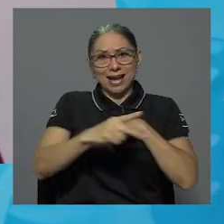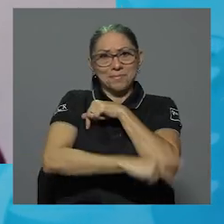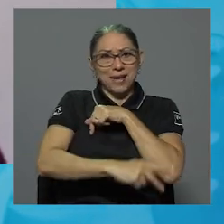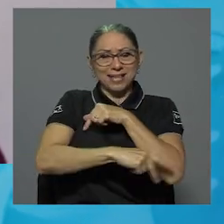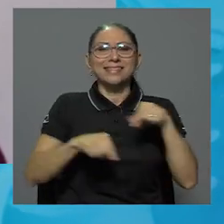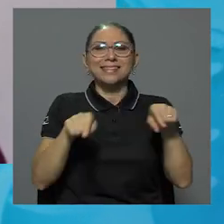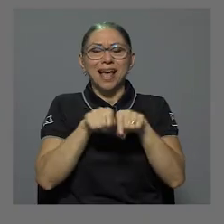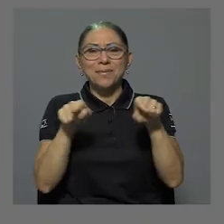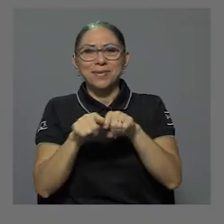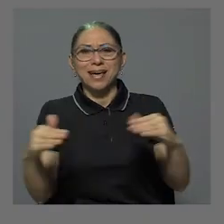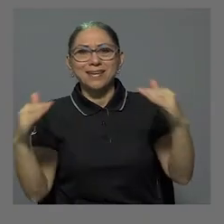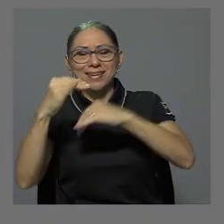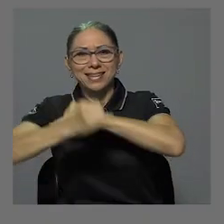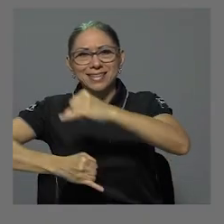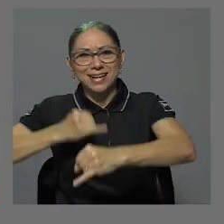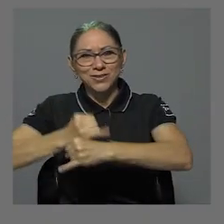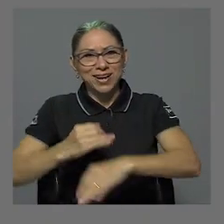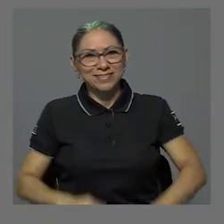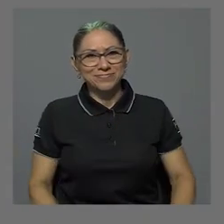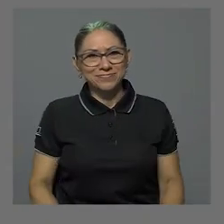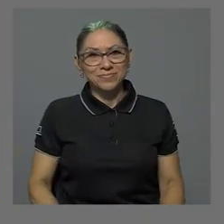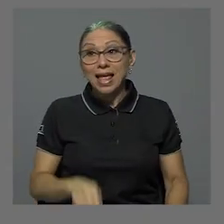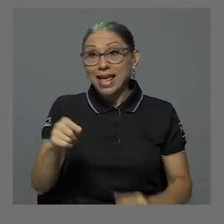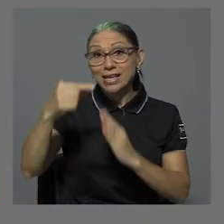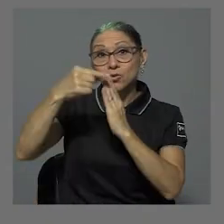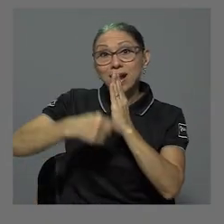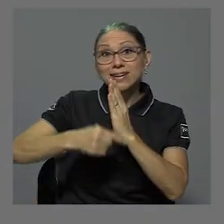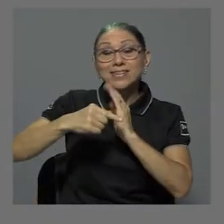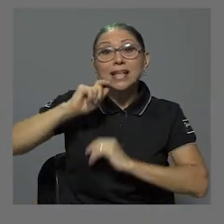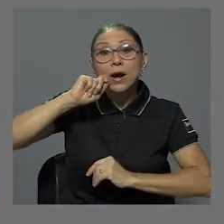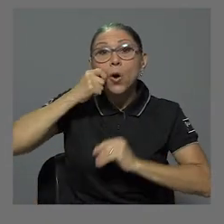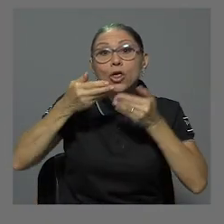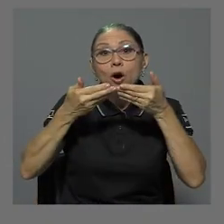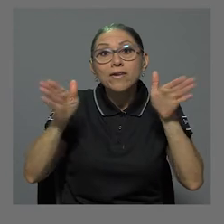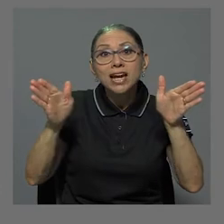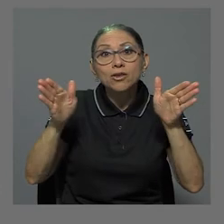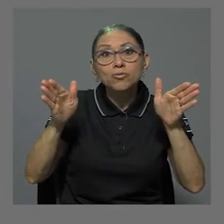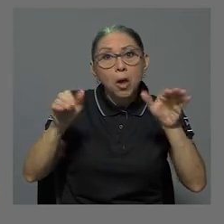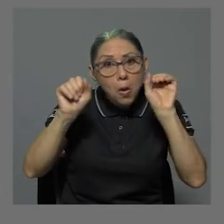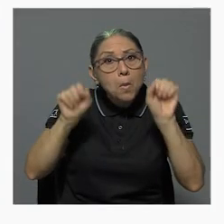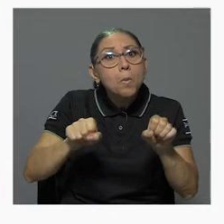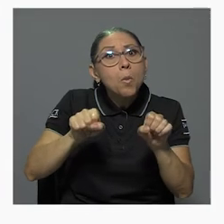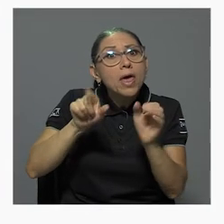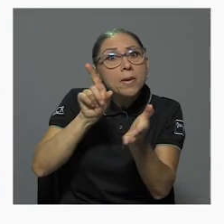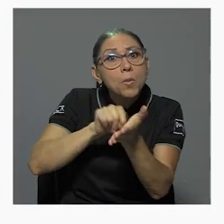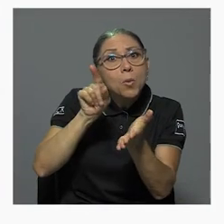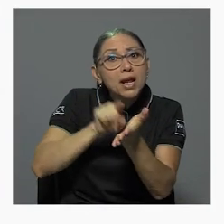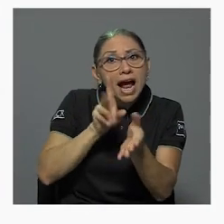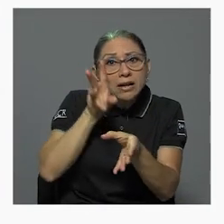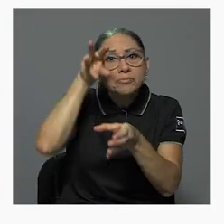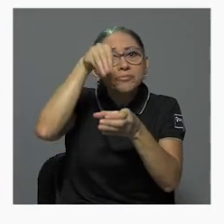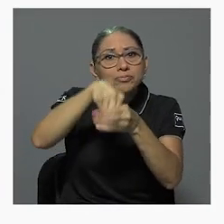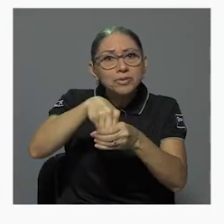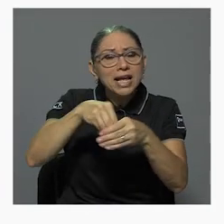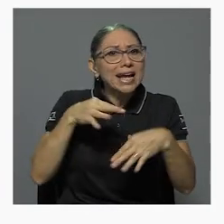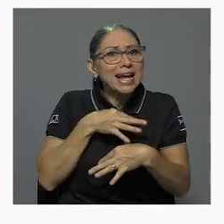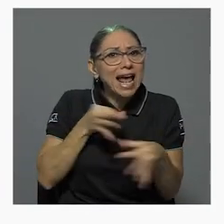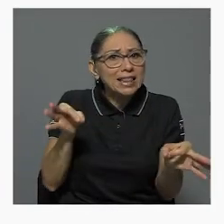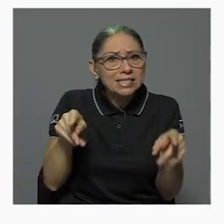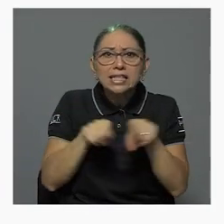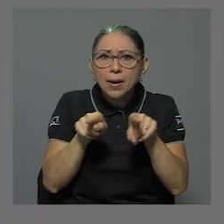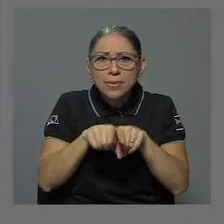internacional. Al ser una revista de código abierto, es gratuito publicar en ella, así como leerla en línea.